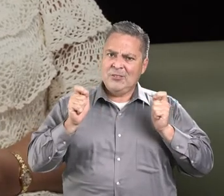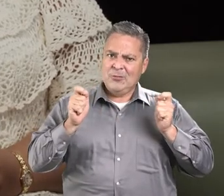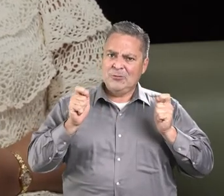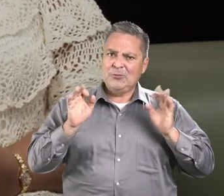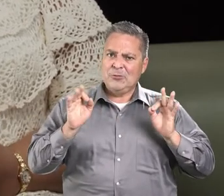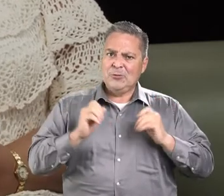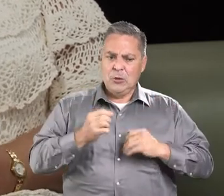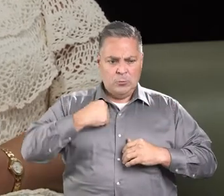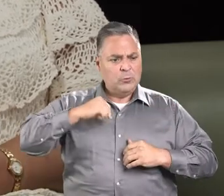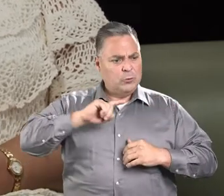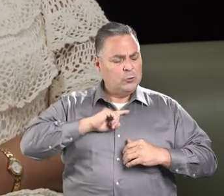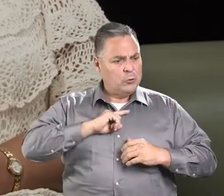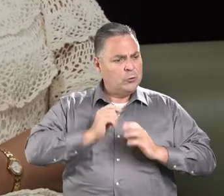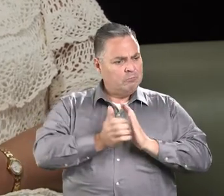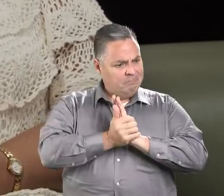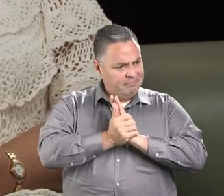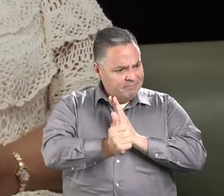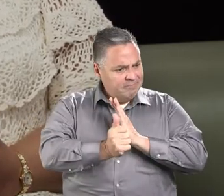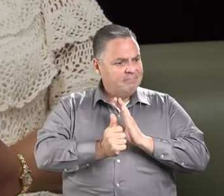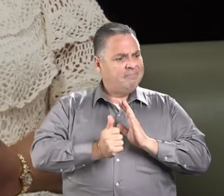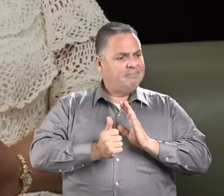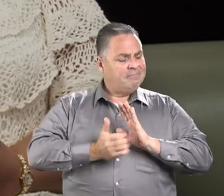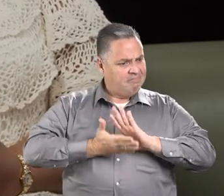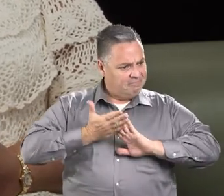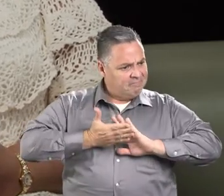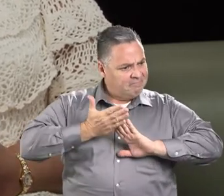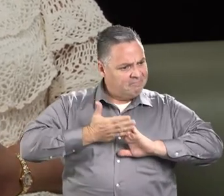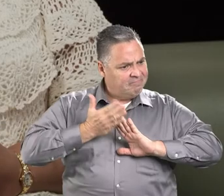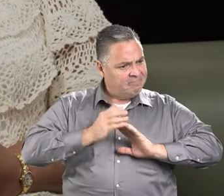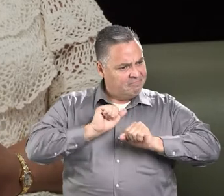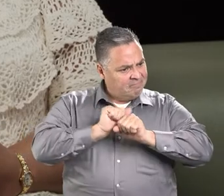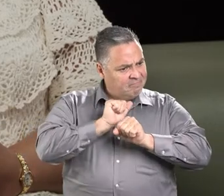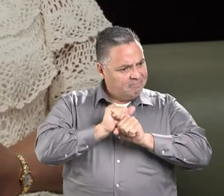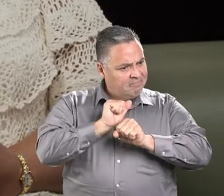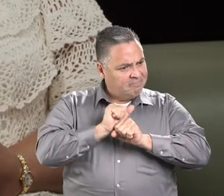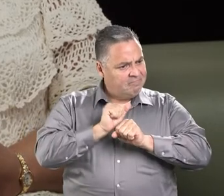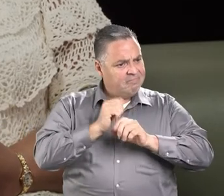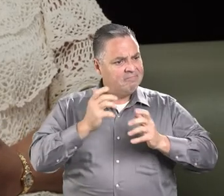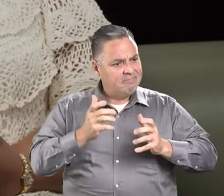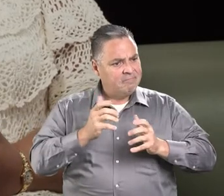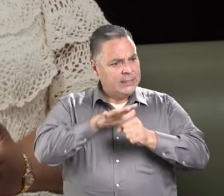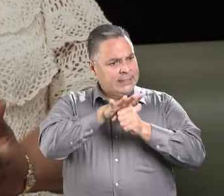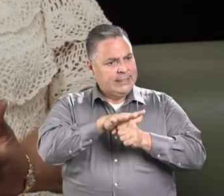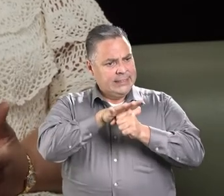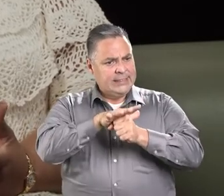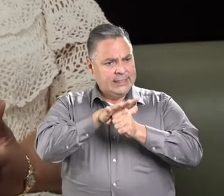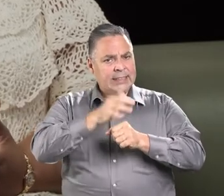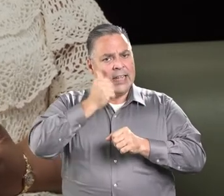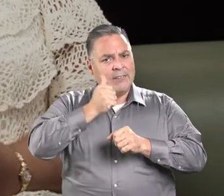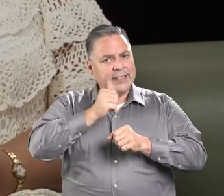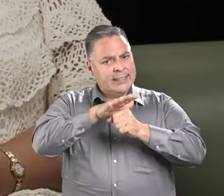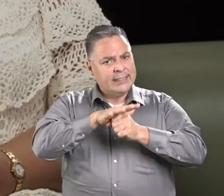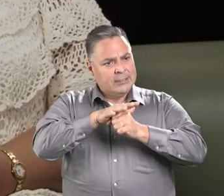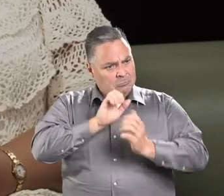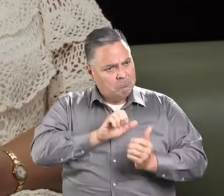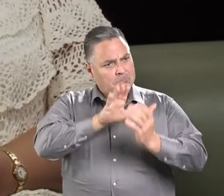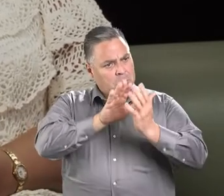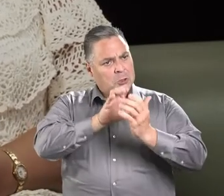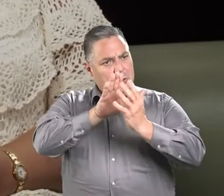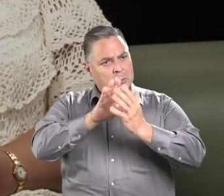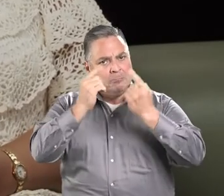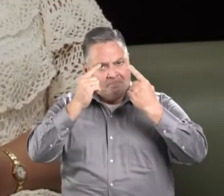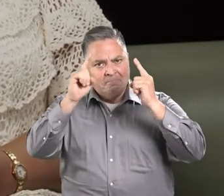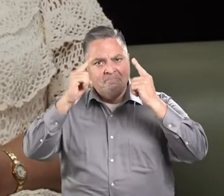conscientes de nuestras capacidades, donde podemos enfrentar adecuadamente el estrés del día a día en la